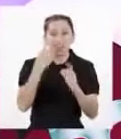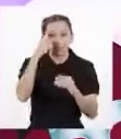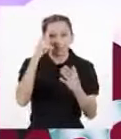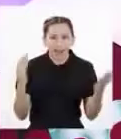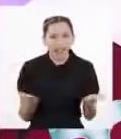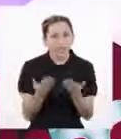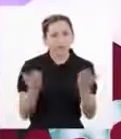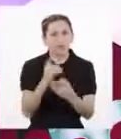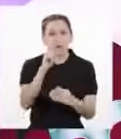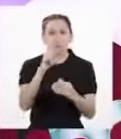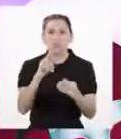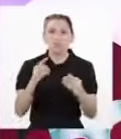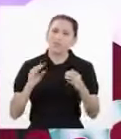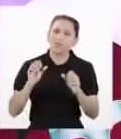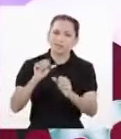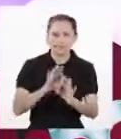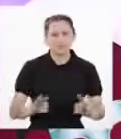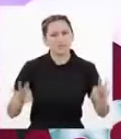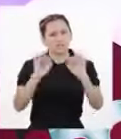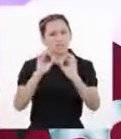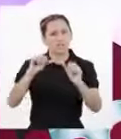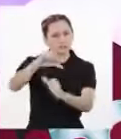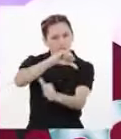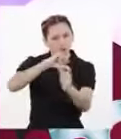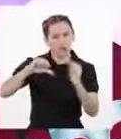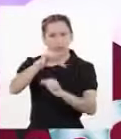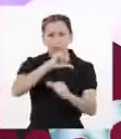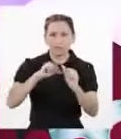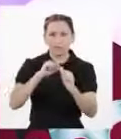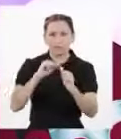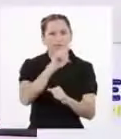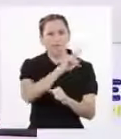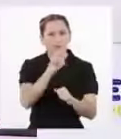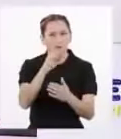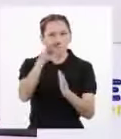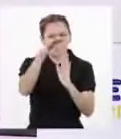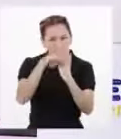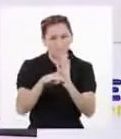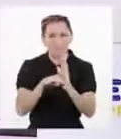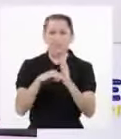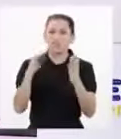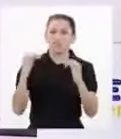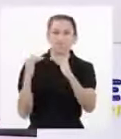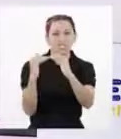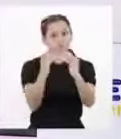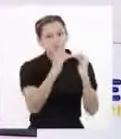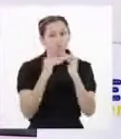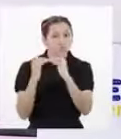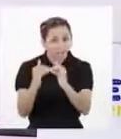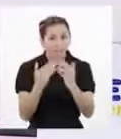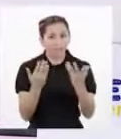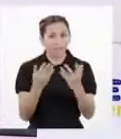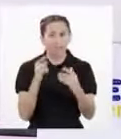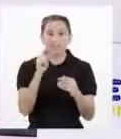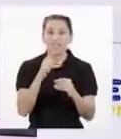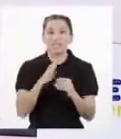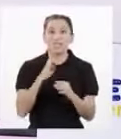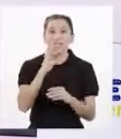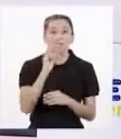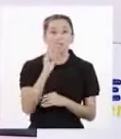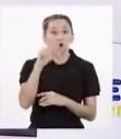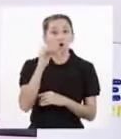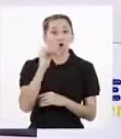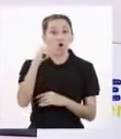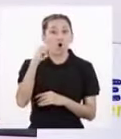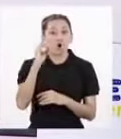animarnos a construir una sana convivencia Y resolver problemas de desigualdad Y esa similitud es la que ha llevado a los biólogos a